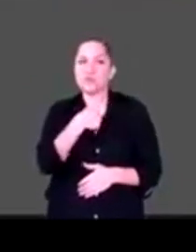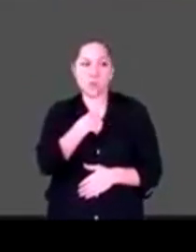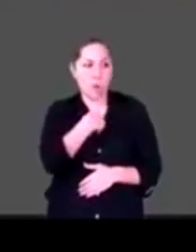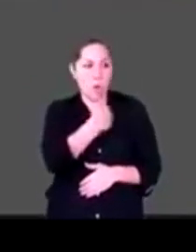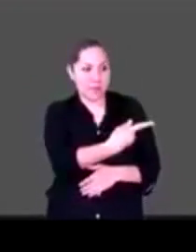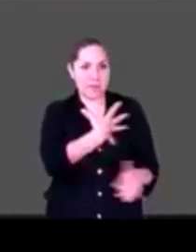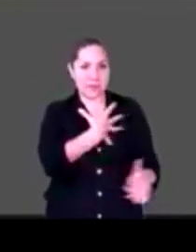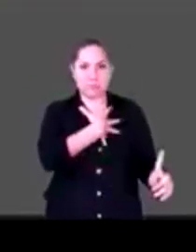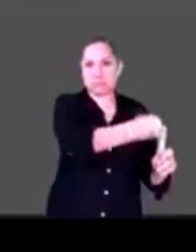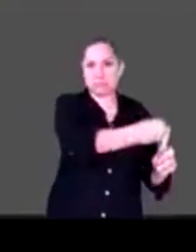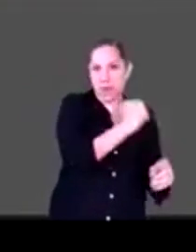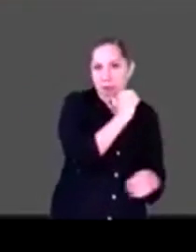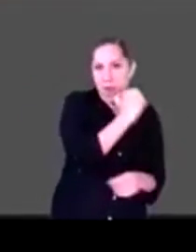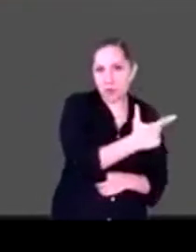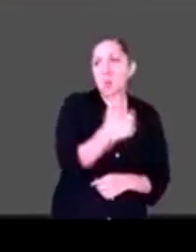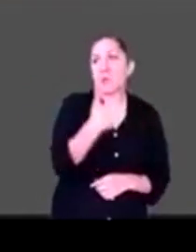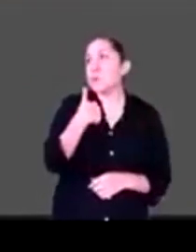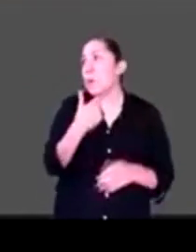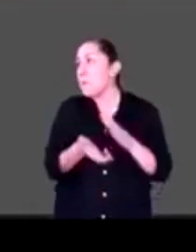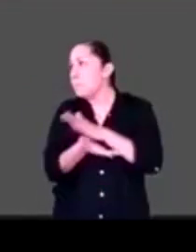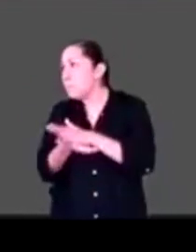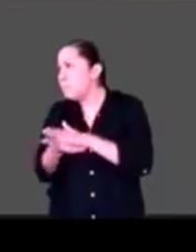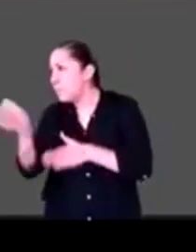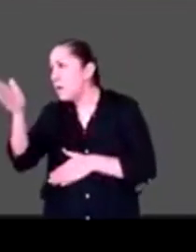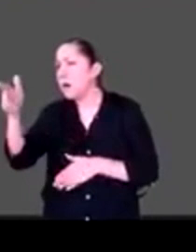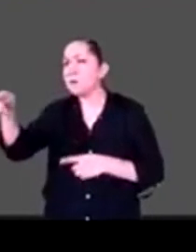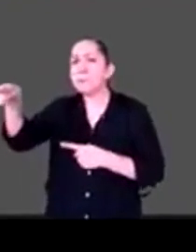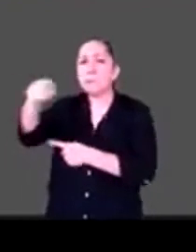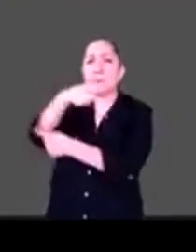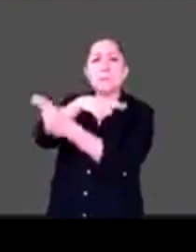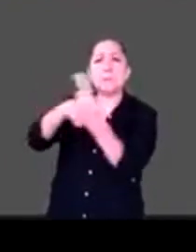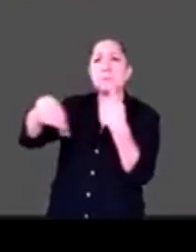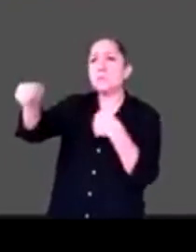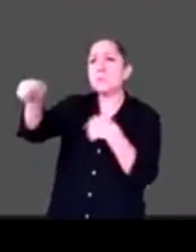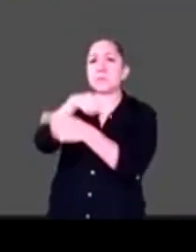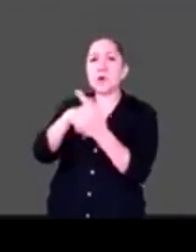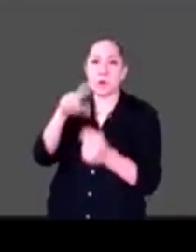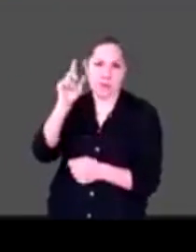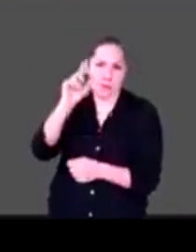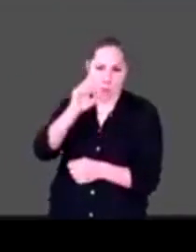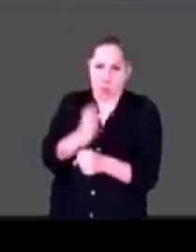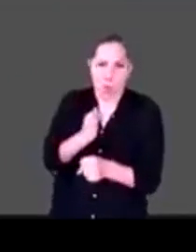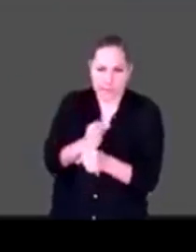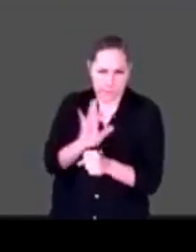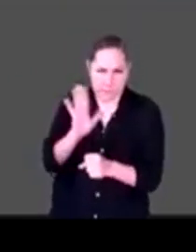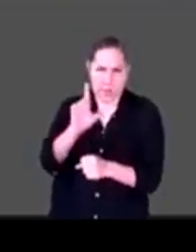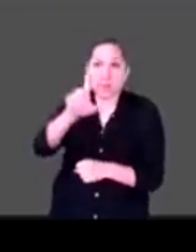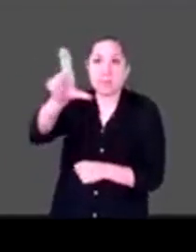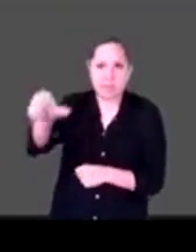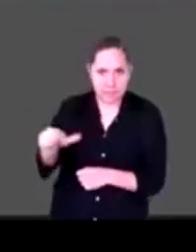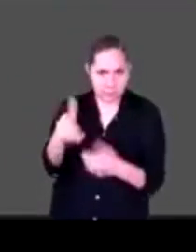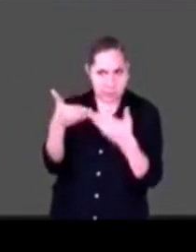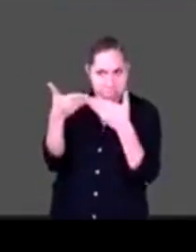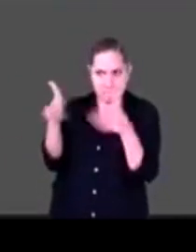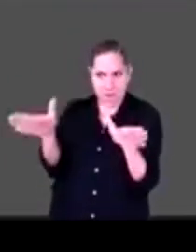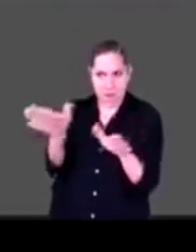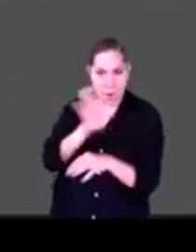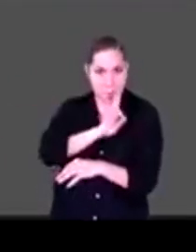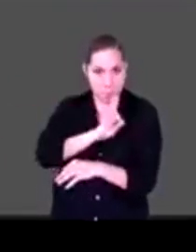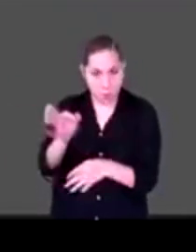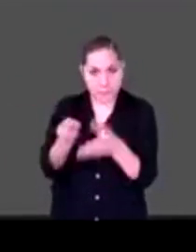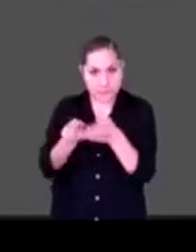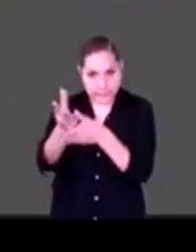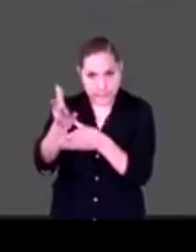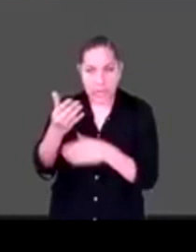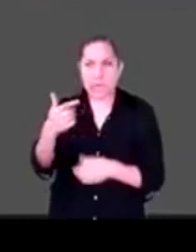Tengo miedo de si yo salgo y tal, a una cosa que incluso cuando ya se permita, pues tampoco sería ahorita. Y